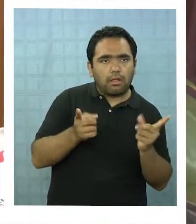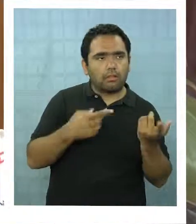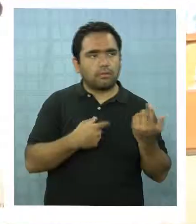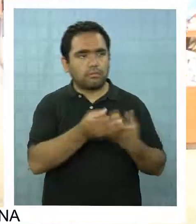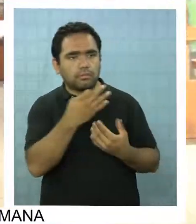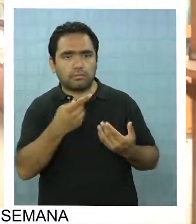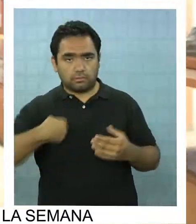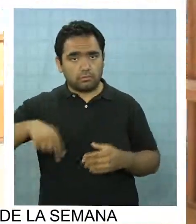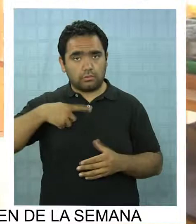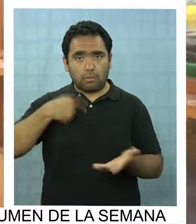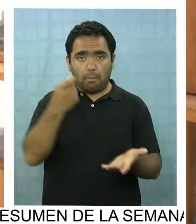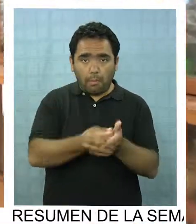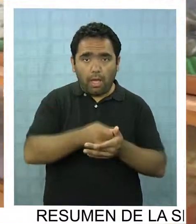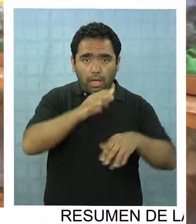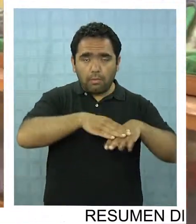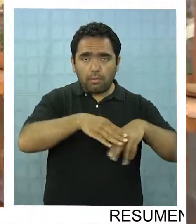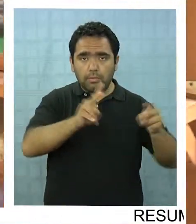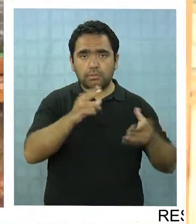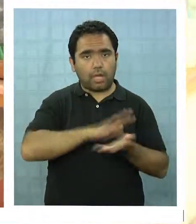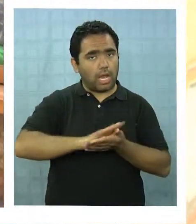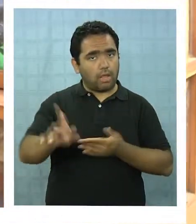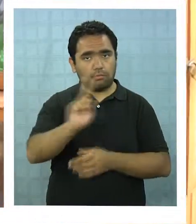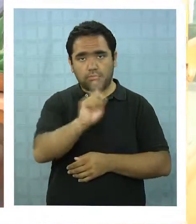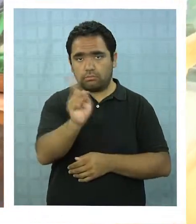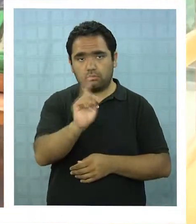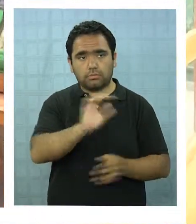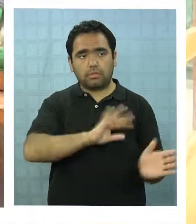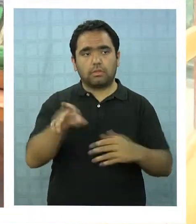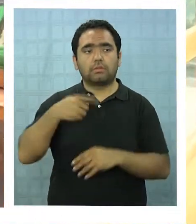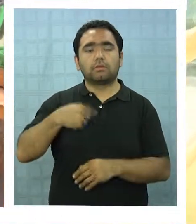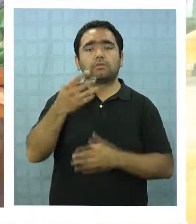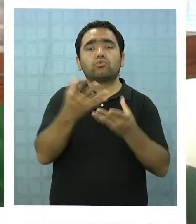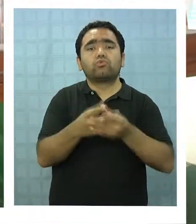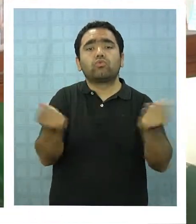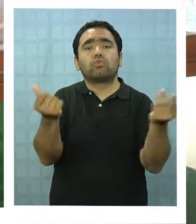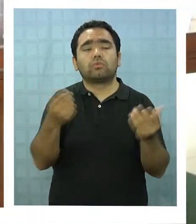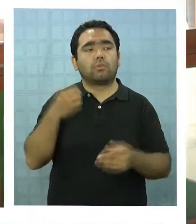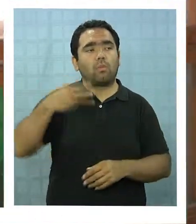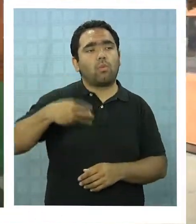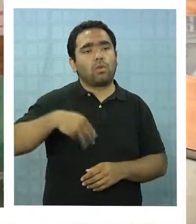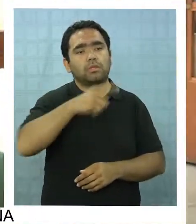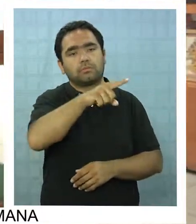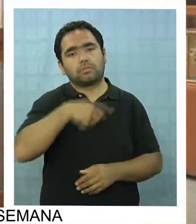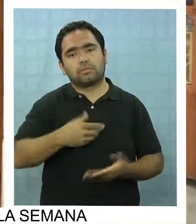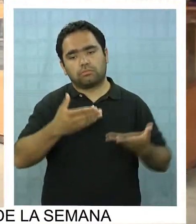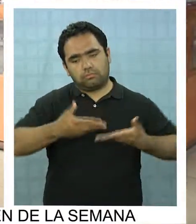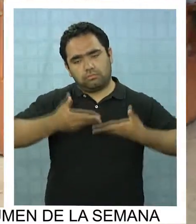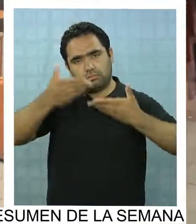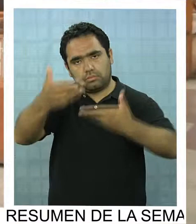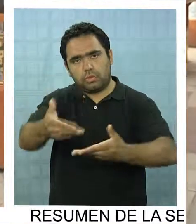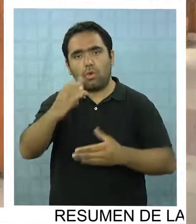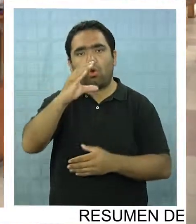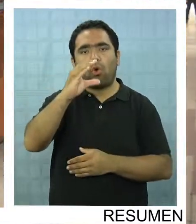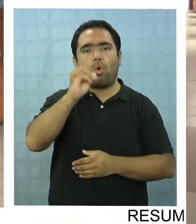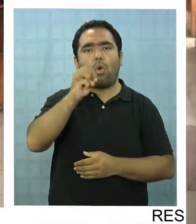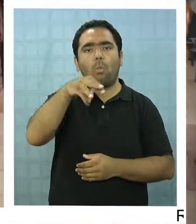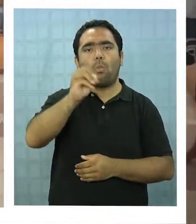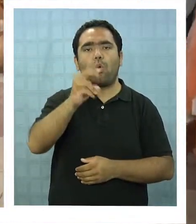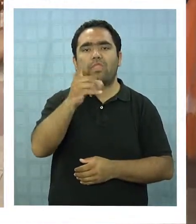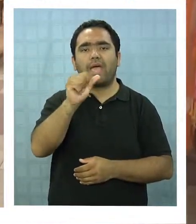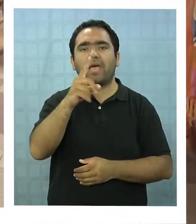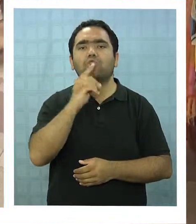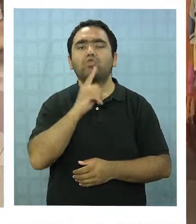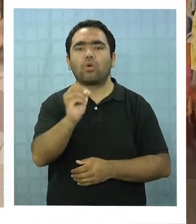no estamos gratis. Para los artesanos de este paseo, la solución es que el municipio les entregue el sector en comodato para que ellos puedan